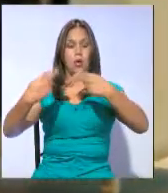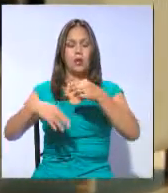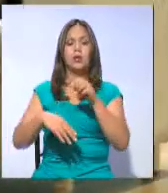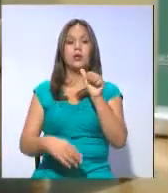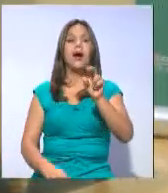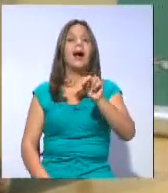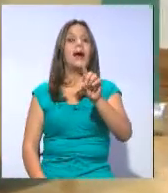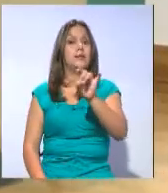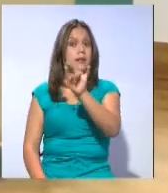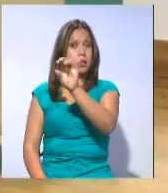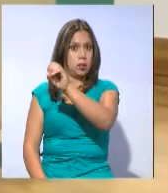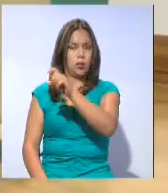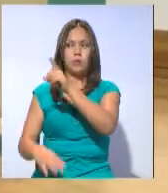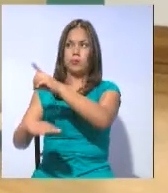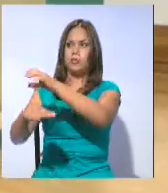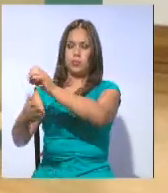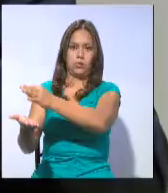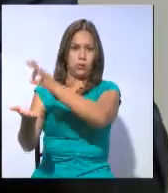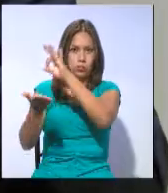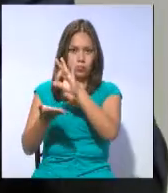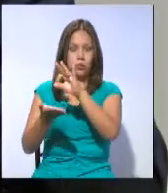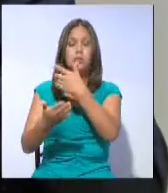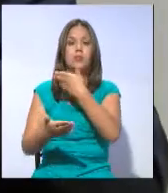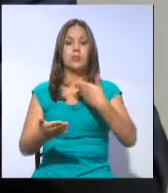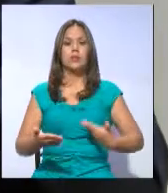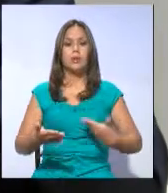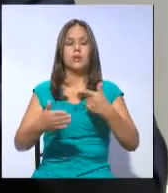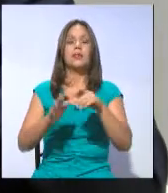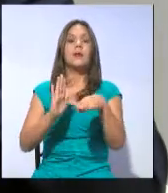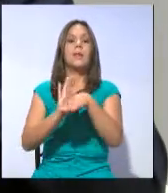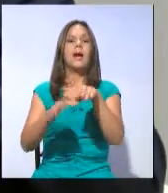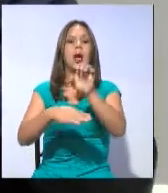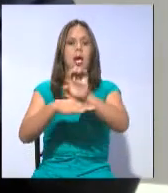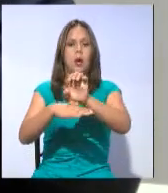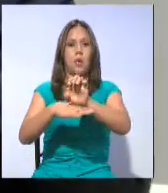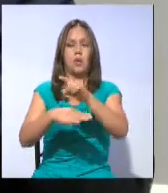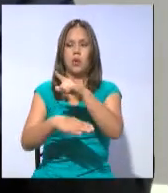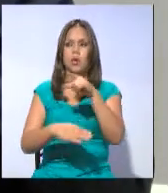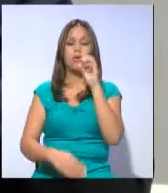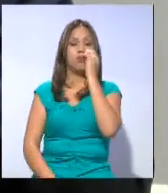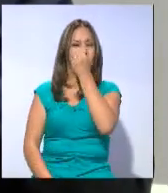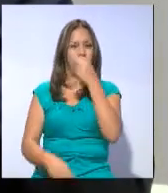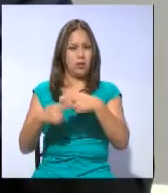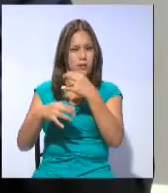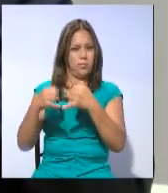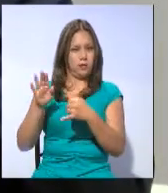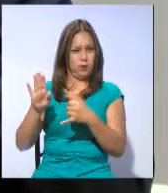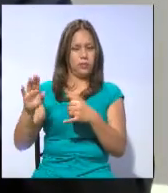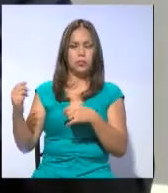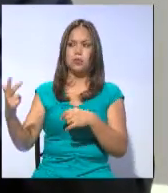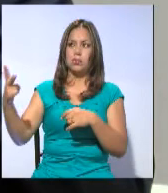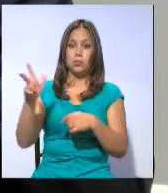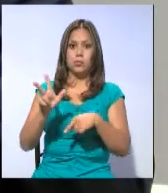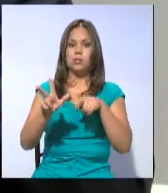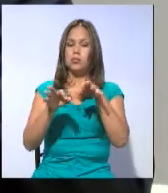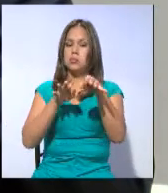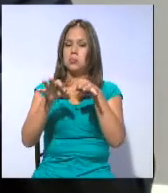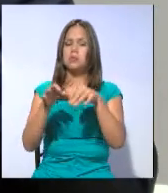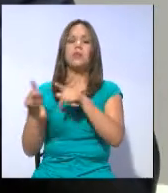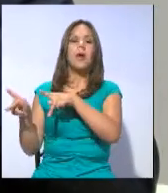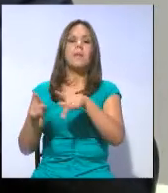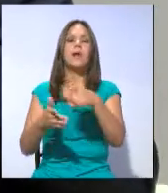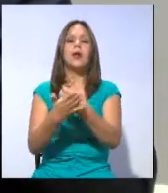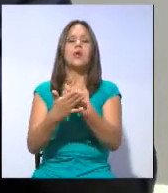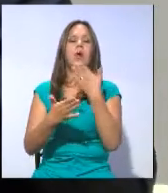Mauro Andino Alarcón, y el presidente del directorio de Ban Ecuador, Rubén Flores. Todos ellos precisaron cómo se aplicará el plan